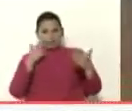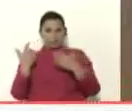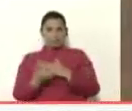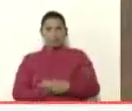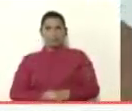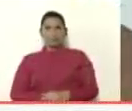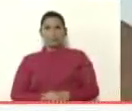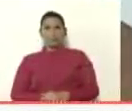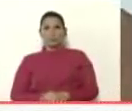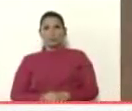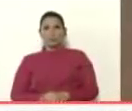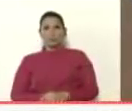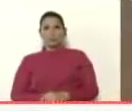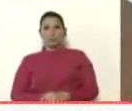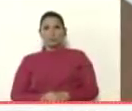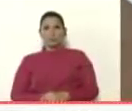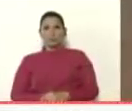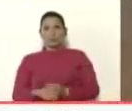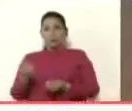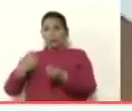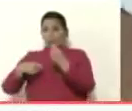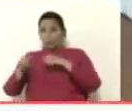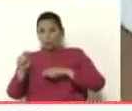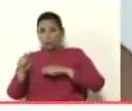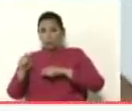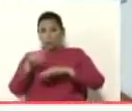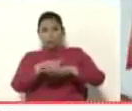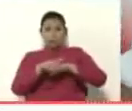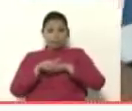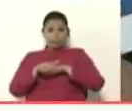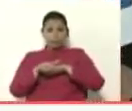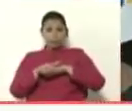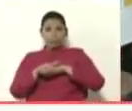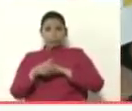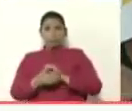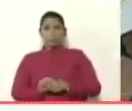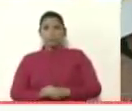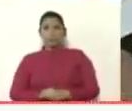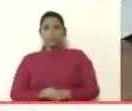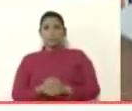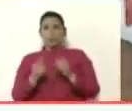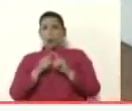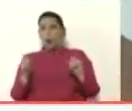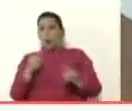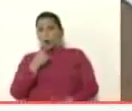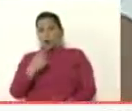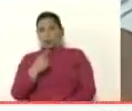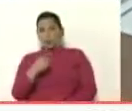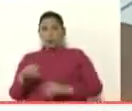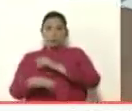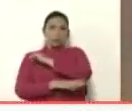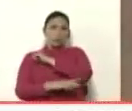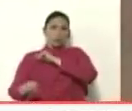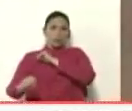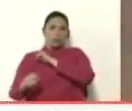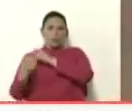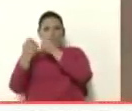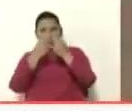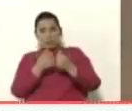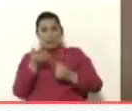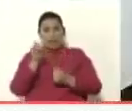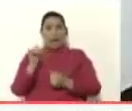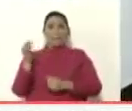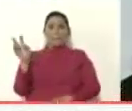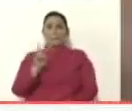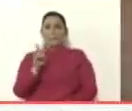y lo de Fivéndez en Londres entre Salcedo y Rivero Serpa otro guiso para tratar de robarse los dineros que tiene Venezuela